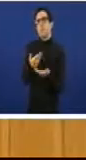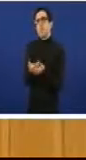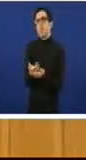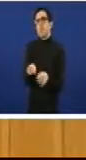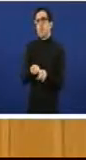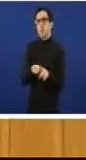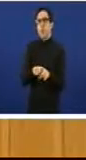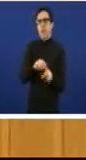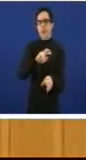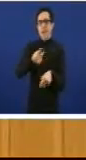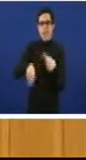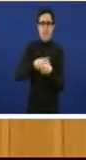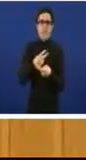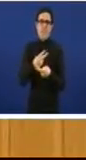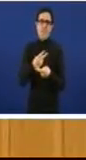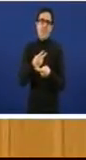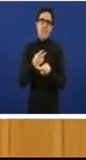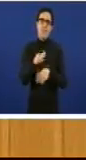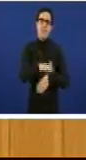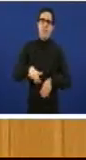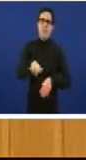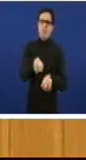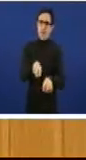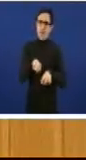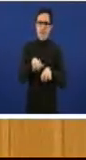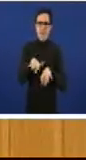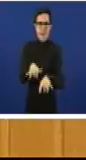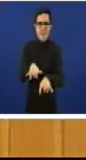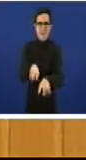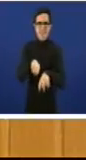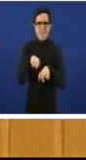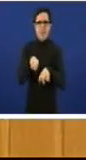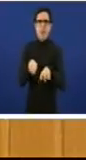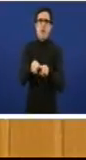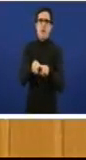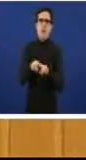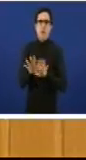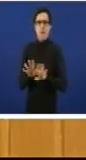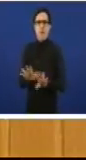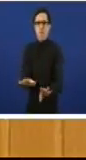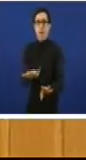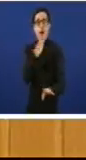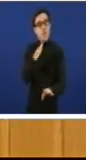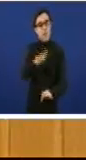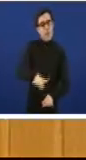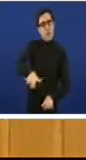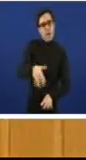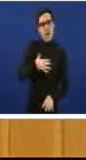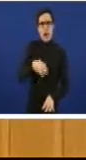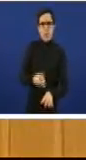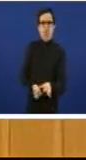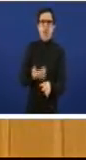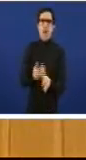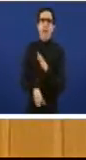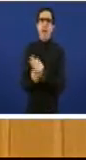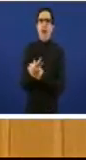degradadas porque nos entendemos que é precisamente con esa acción donde se senarían centos cando non decir